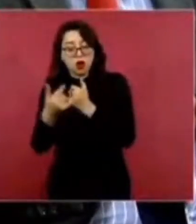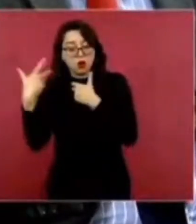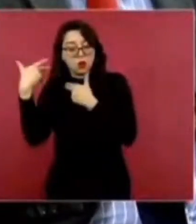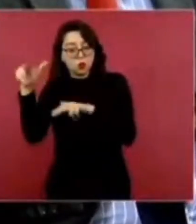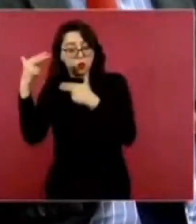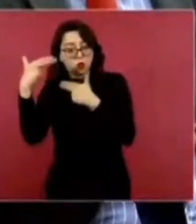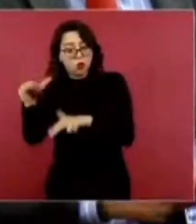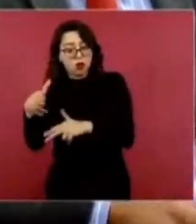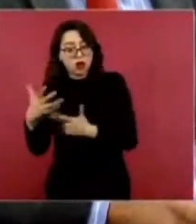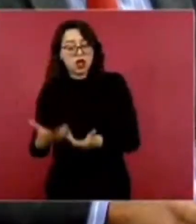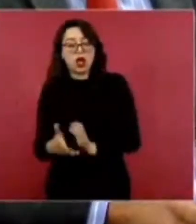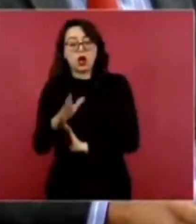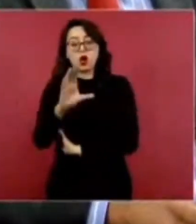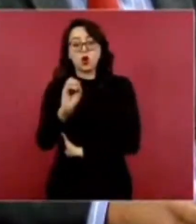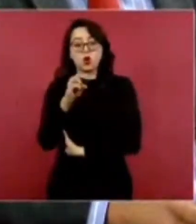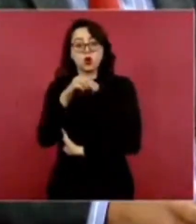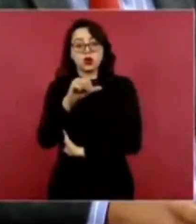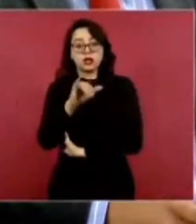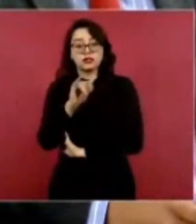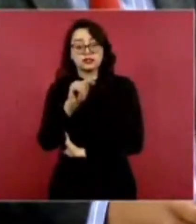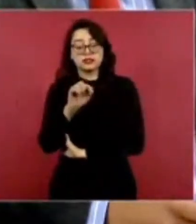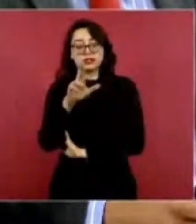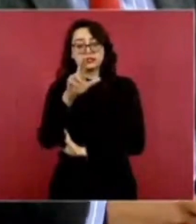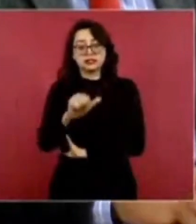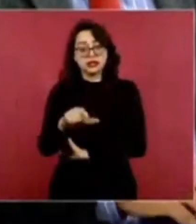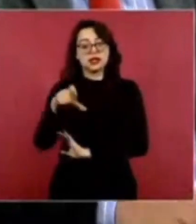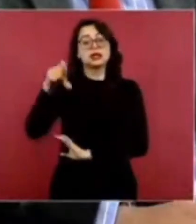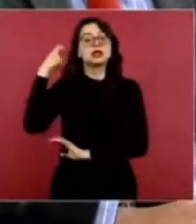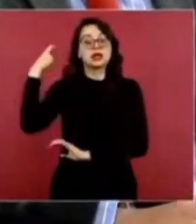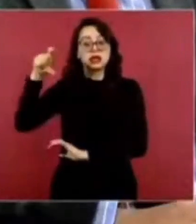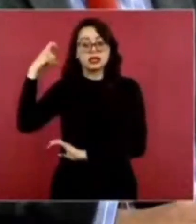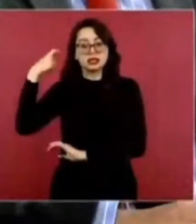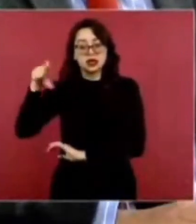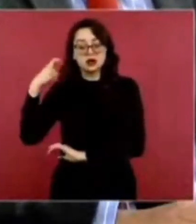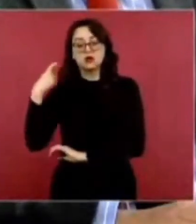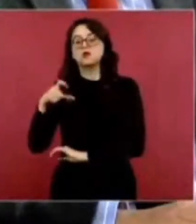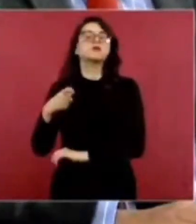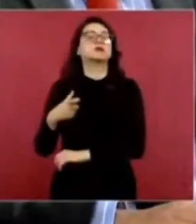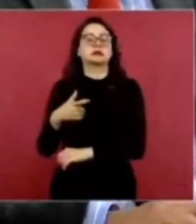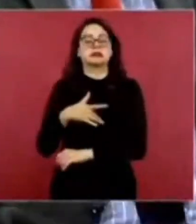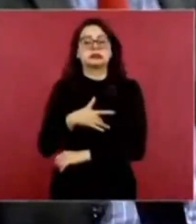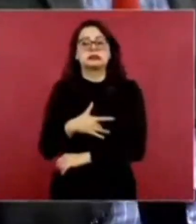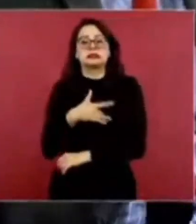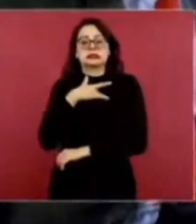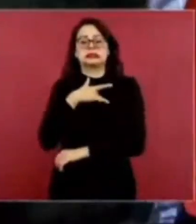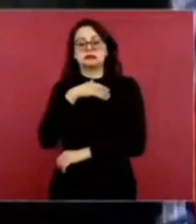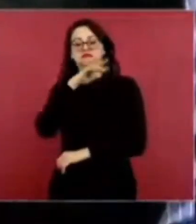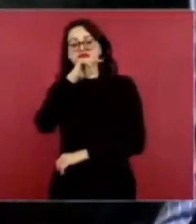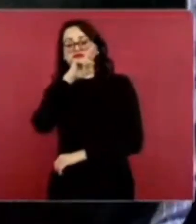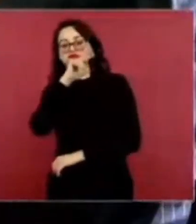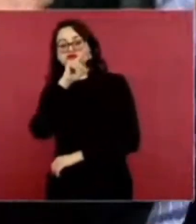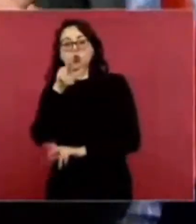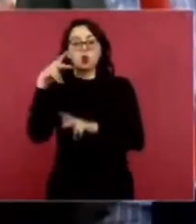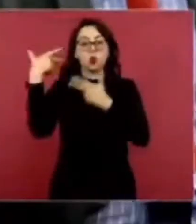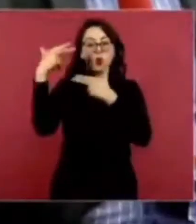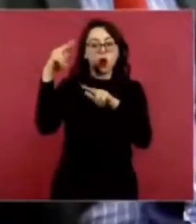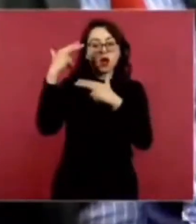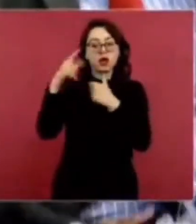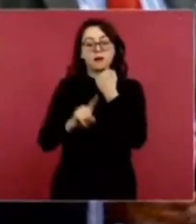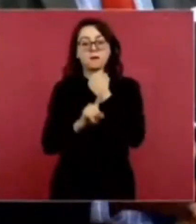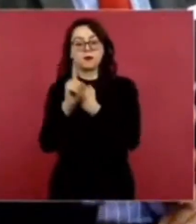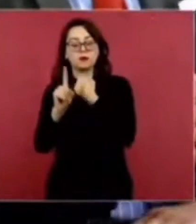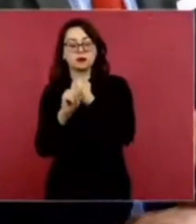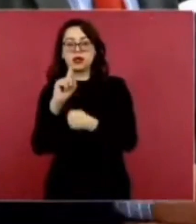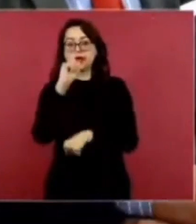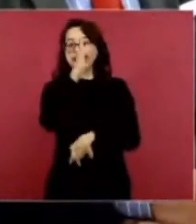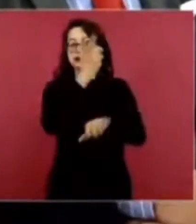Sintra en el Estado mexicano de Querétaro ha tenido algunas afectaciones por este tema de las huelgas. Muchas de las empresas que